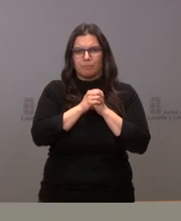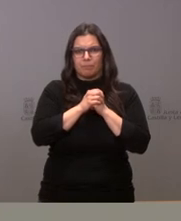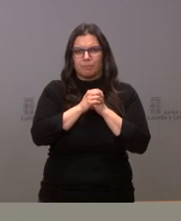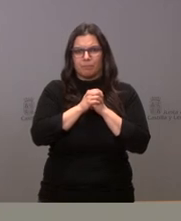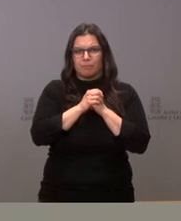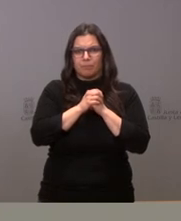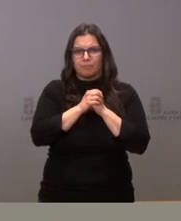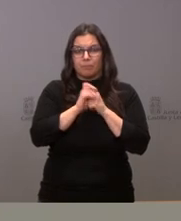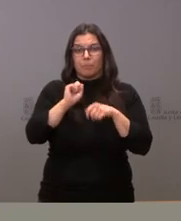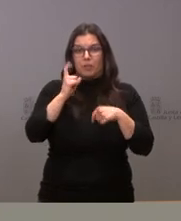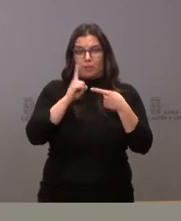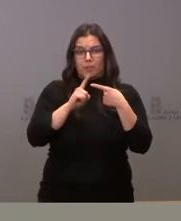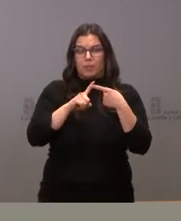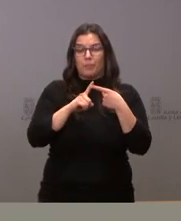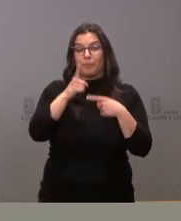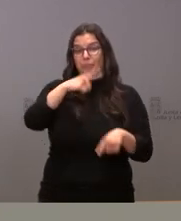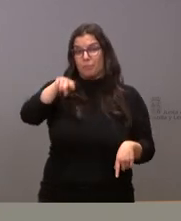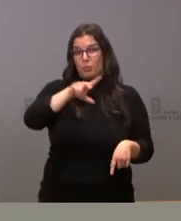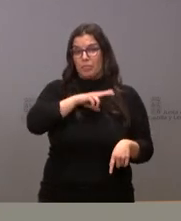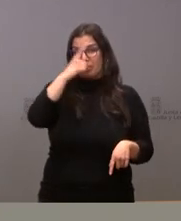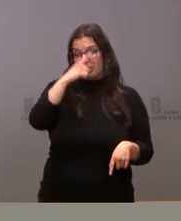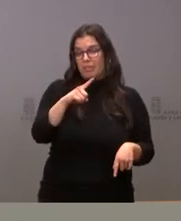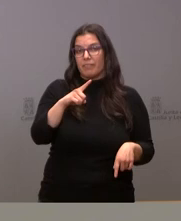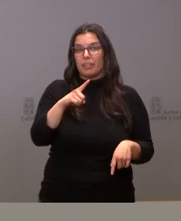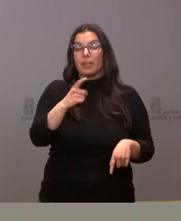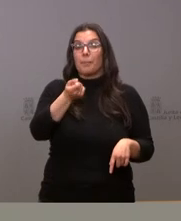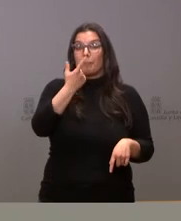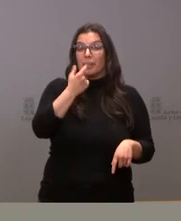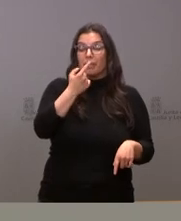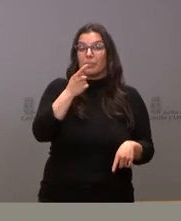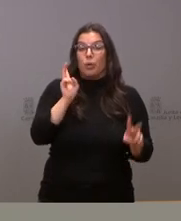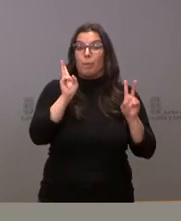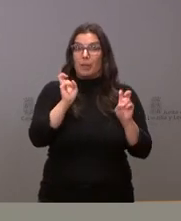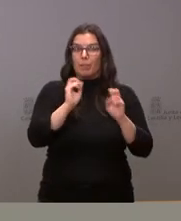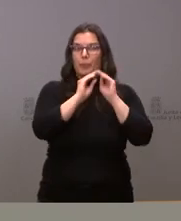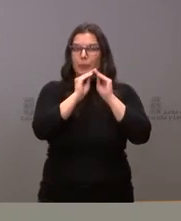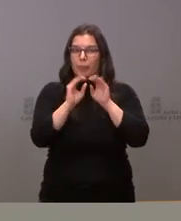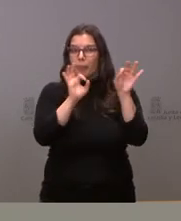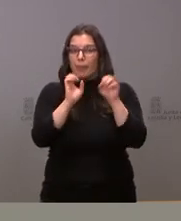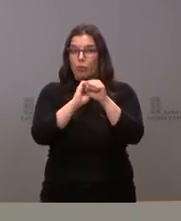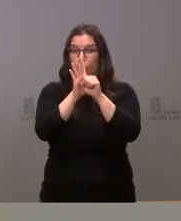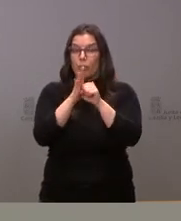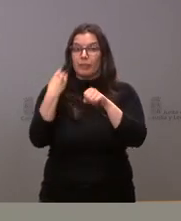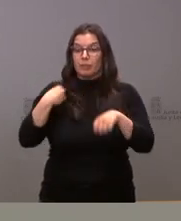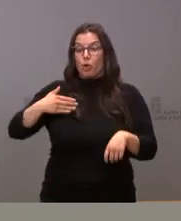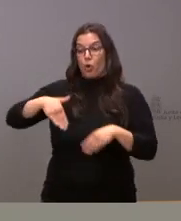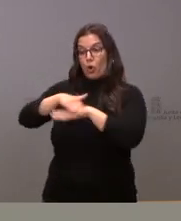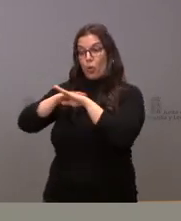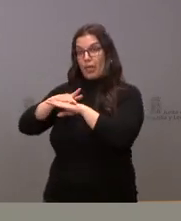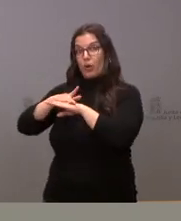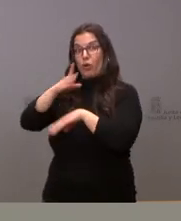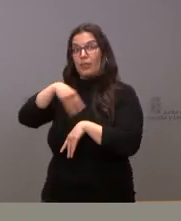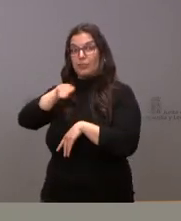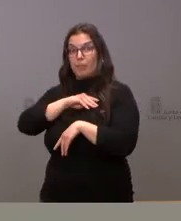en primer lugar saben ustedes que muchos de estos medicamentos que inicialmente se están desarrollando han sido enviados por el gobierno de España a las comunidades autónomas